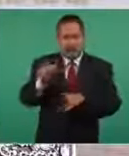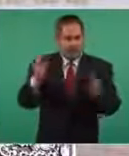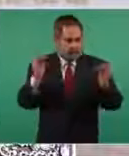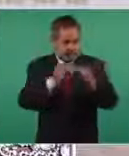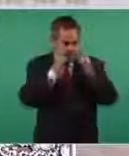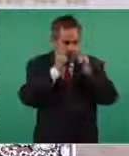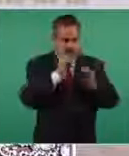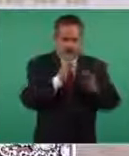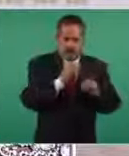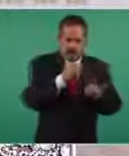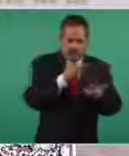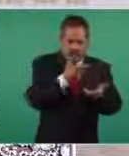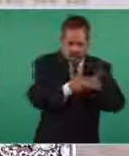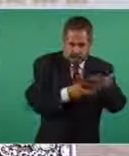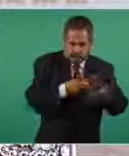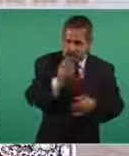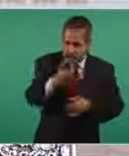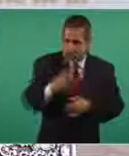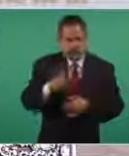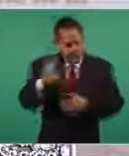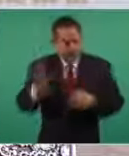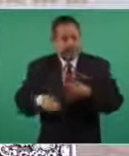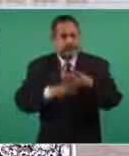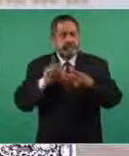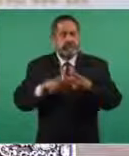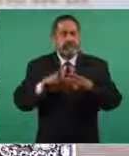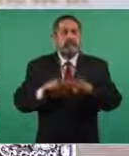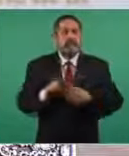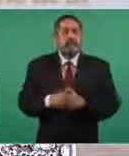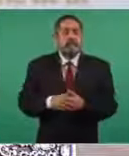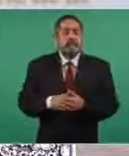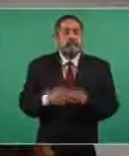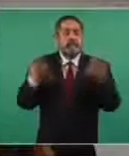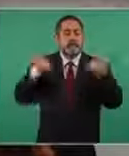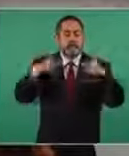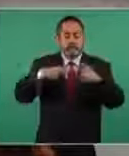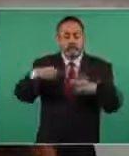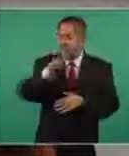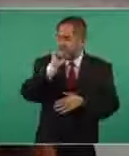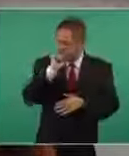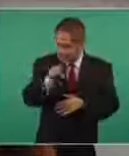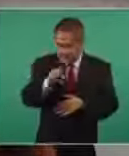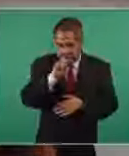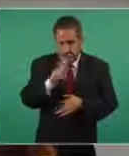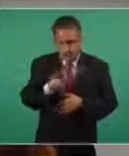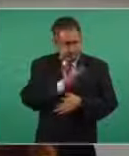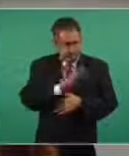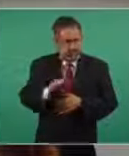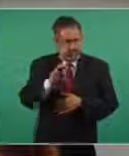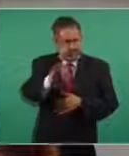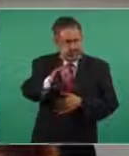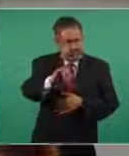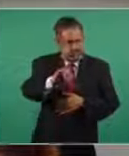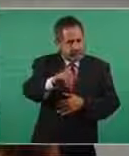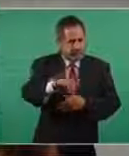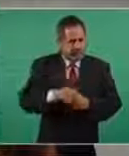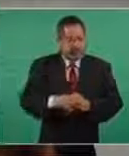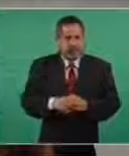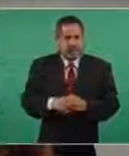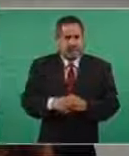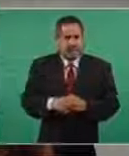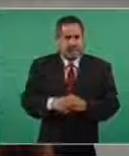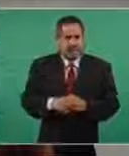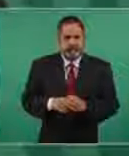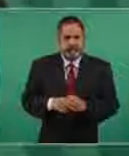atender, si te parece. Sí. A los maestros lo mismo. Que ahí